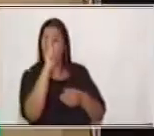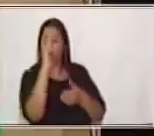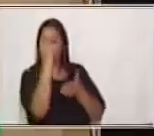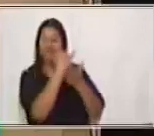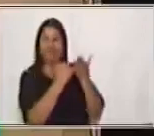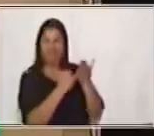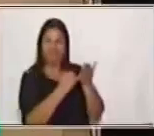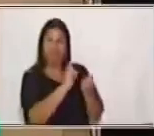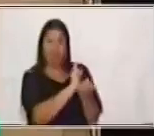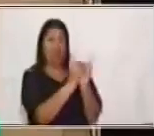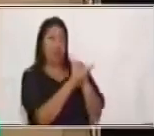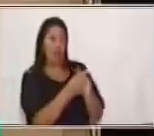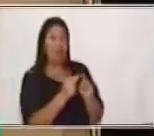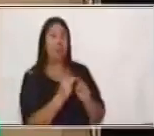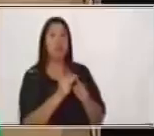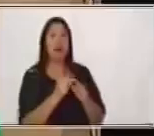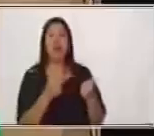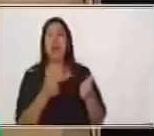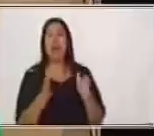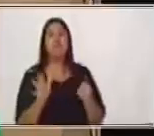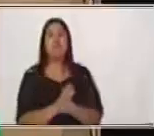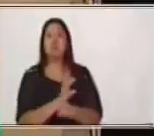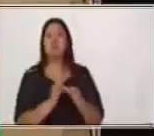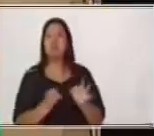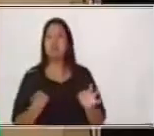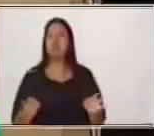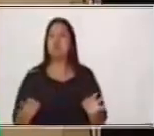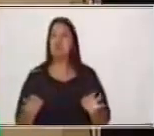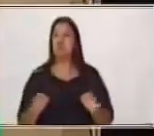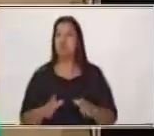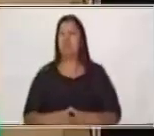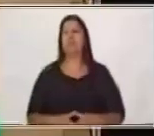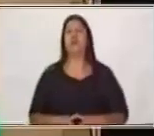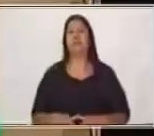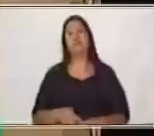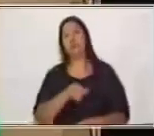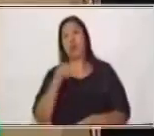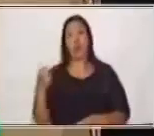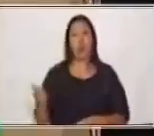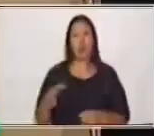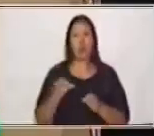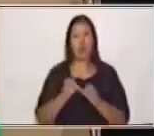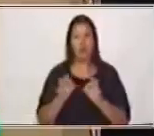fortalecemos también nuestra lectura. Pasamos a la siguiente...